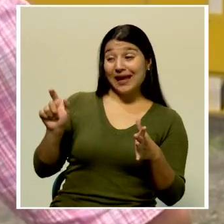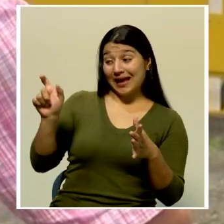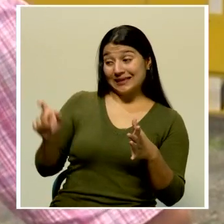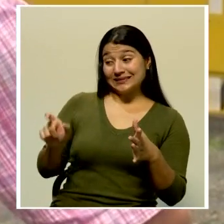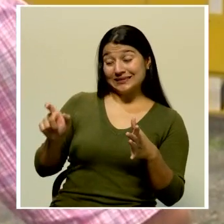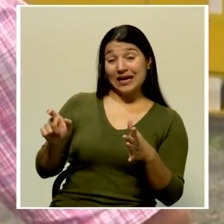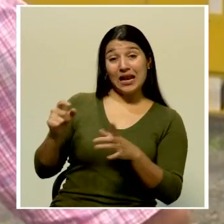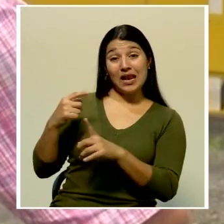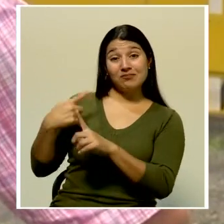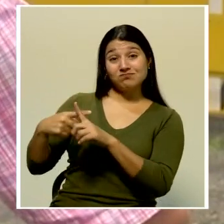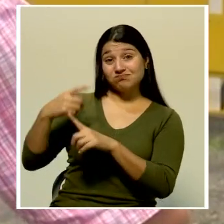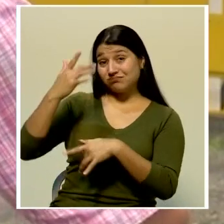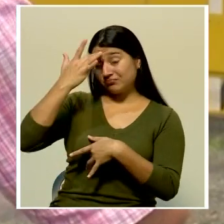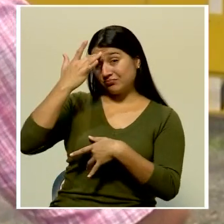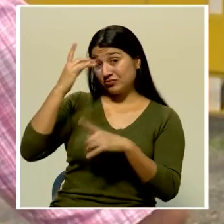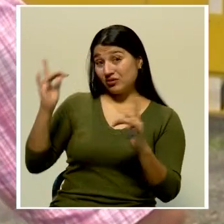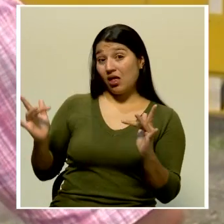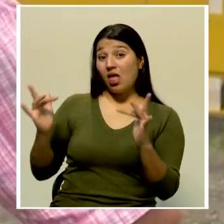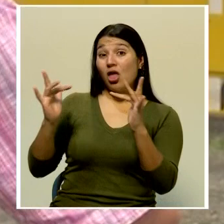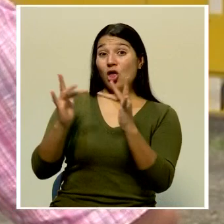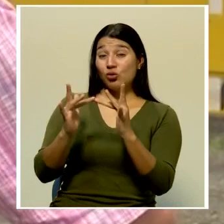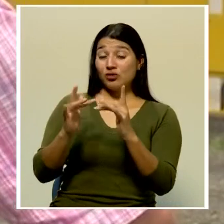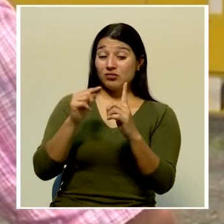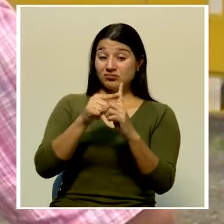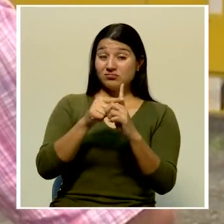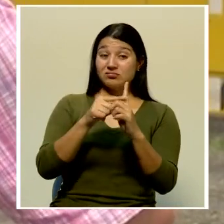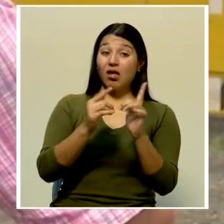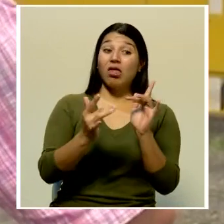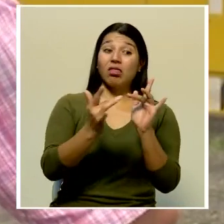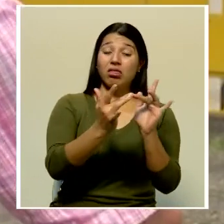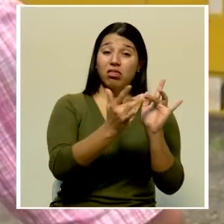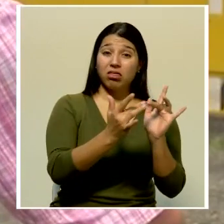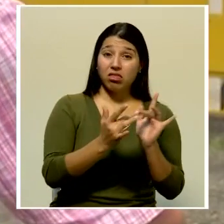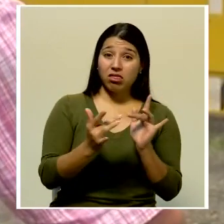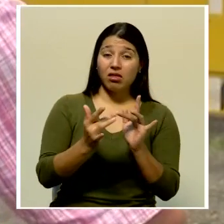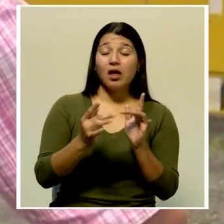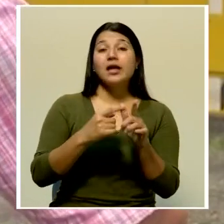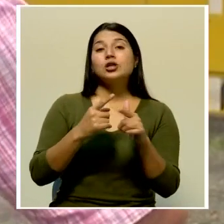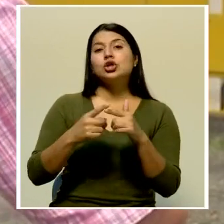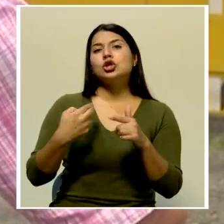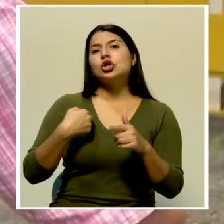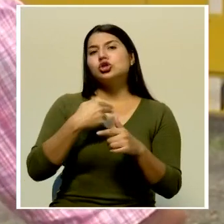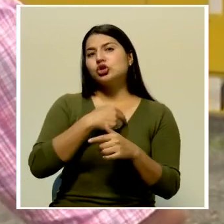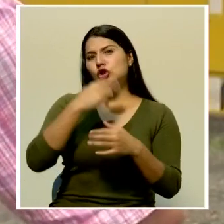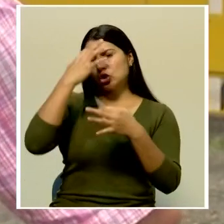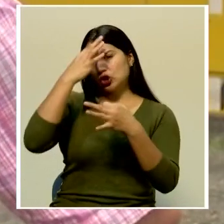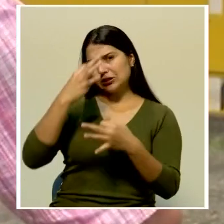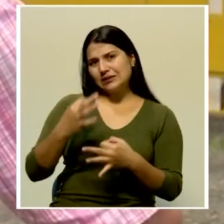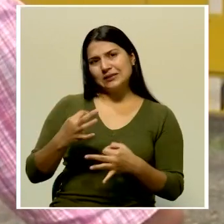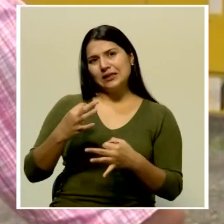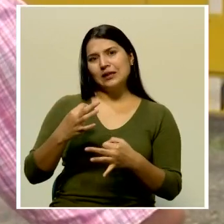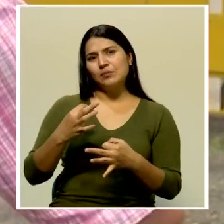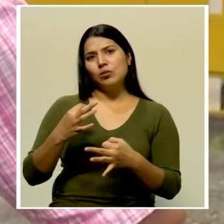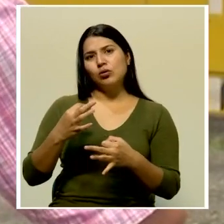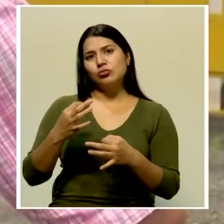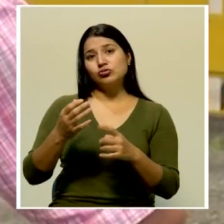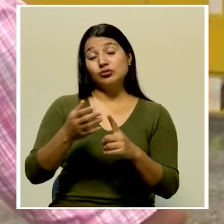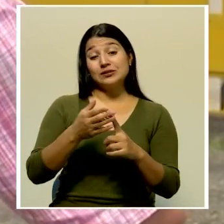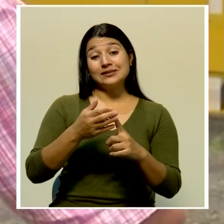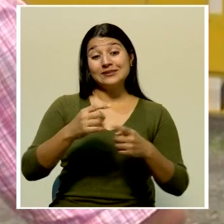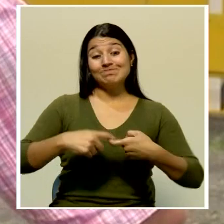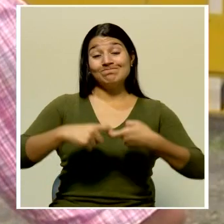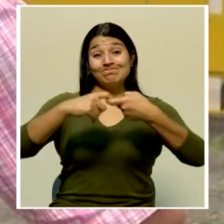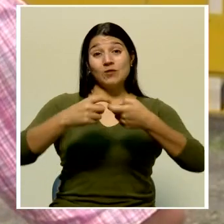positivo y entonces cesamos lógicamente a ella por medidas